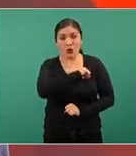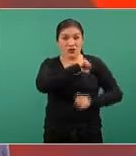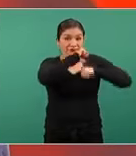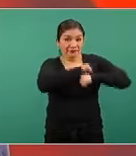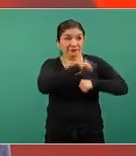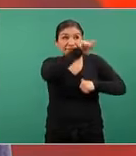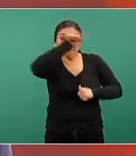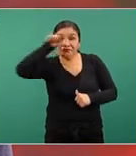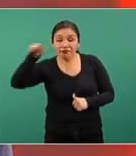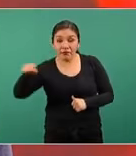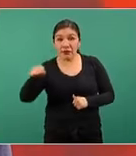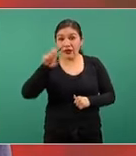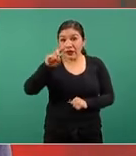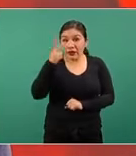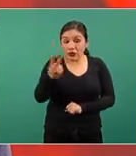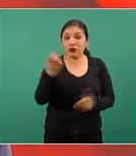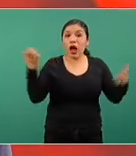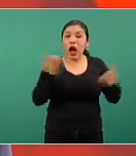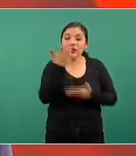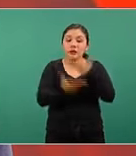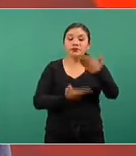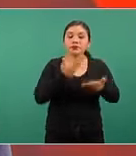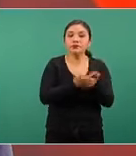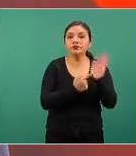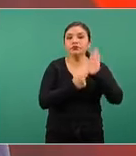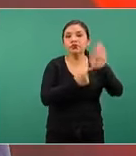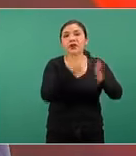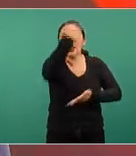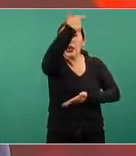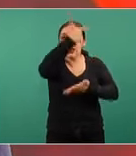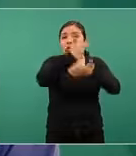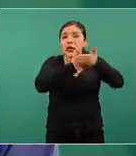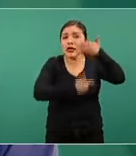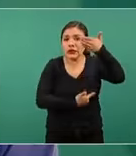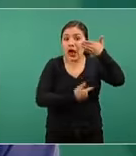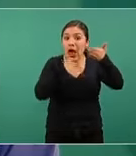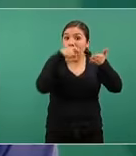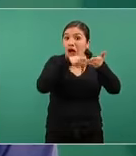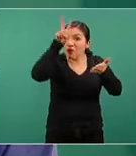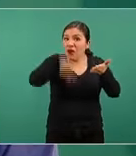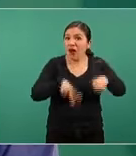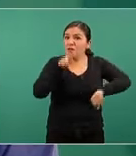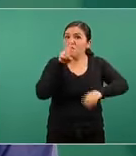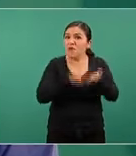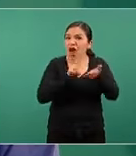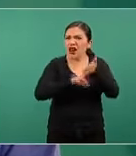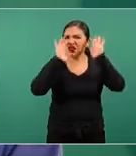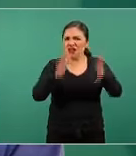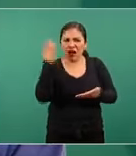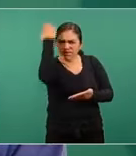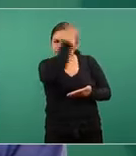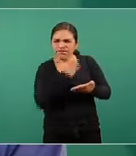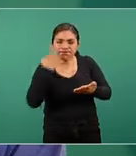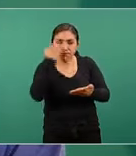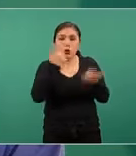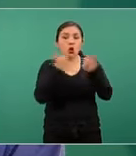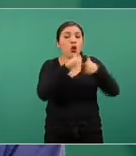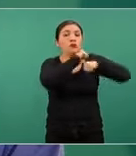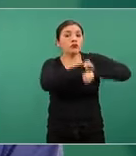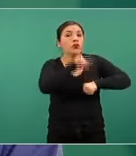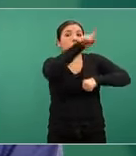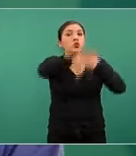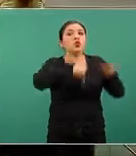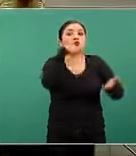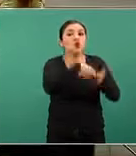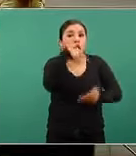entidades federativas presentarían un censo válido, validado, verificado por la autoridad sanitaria